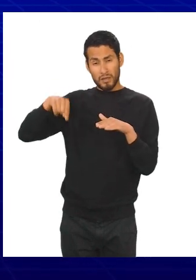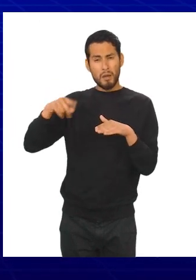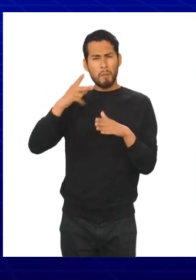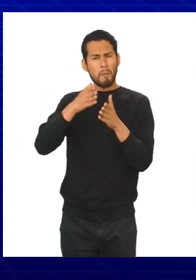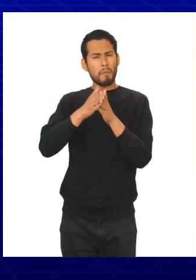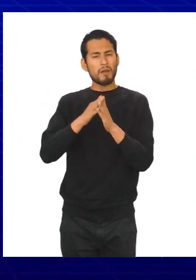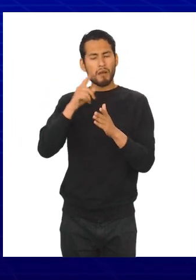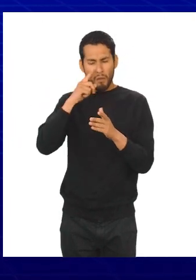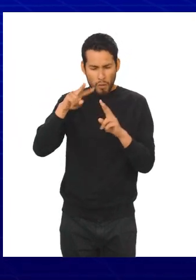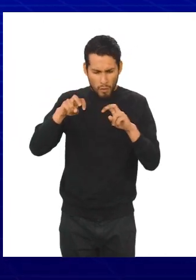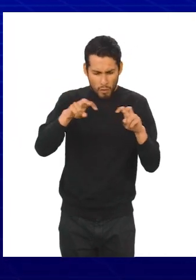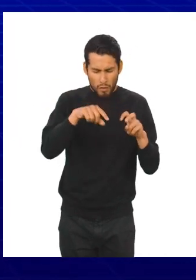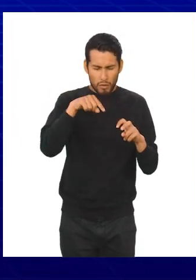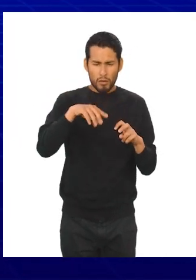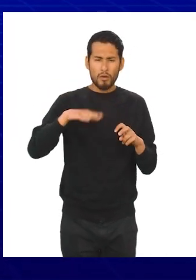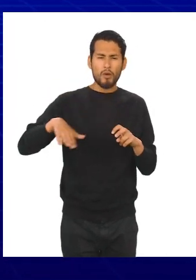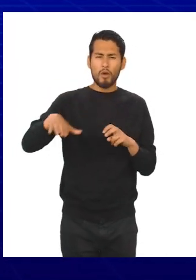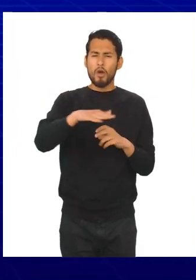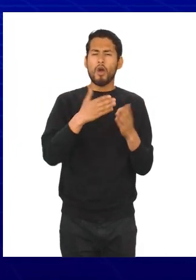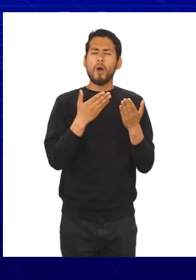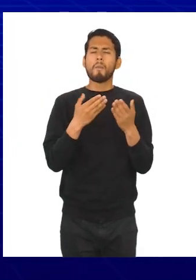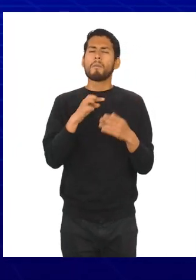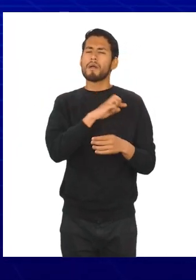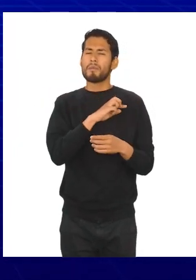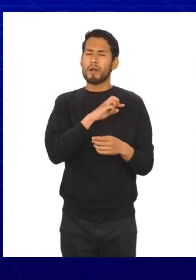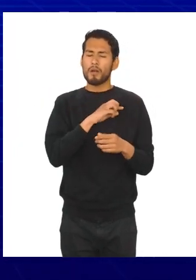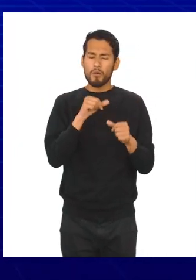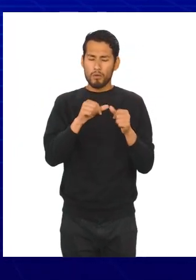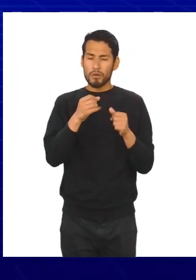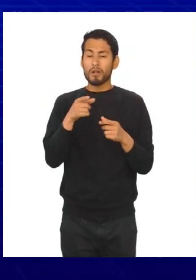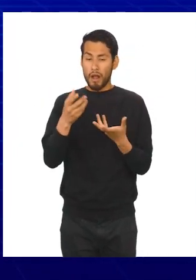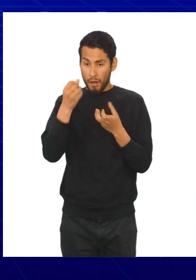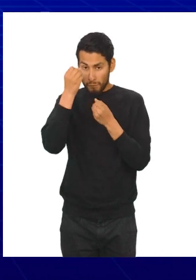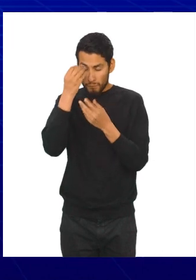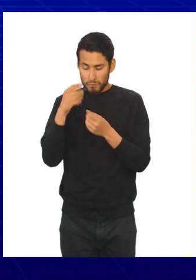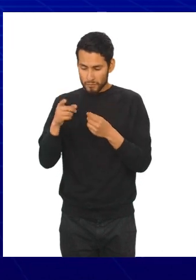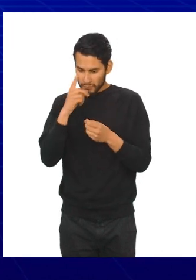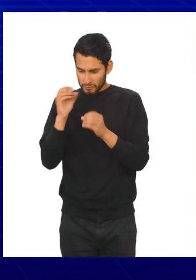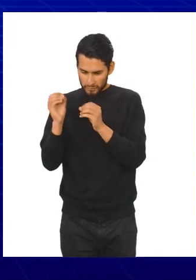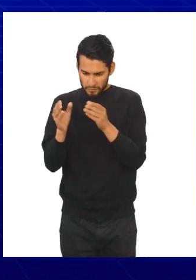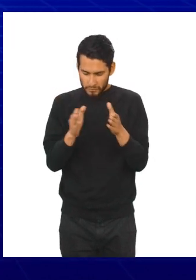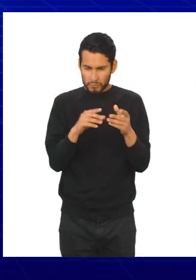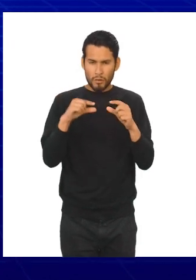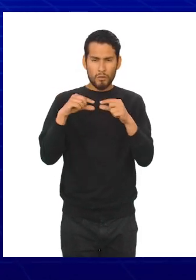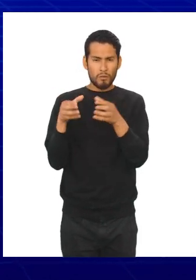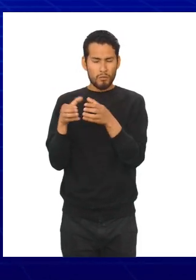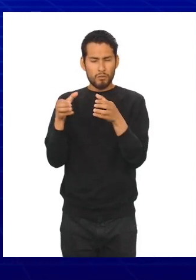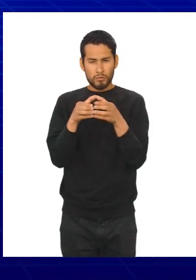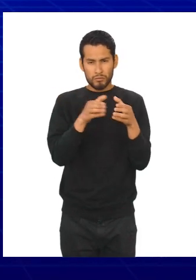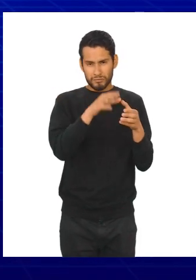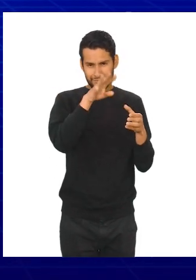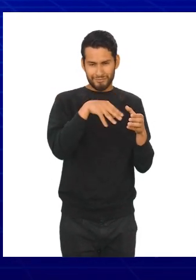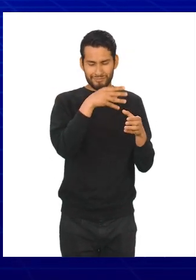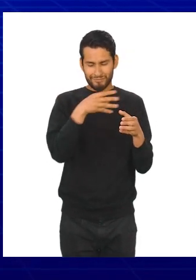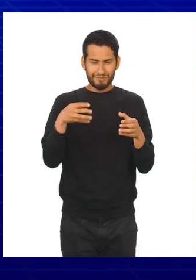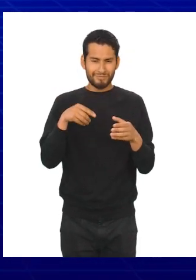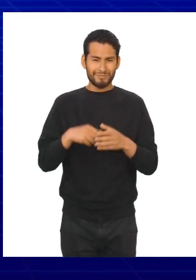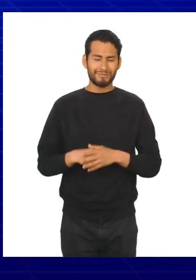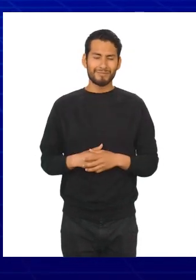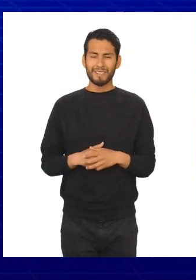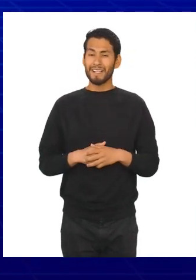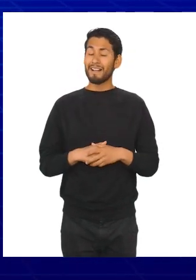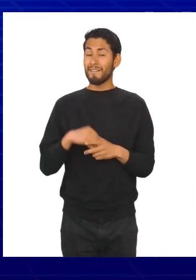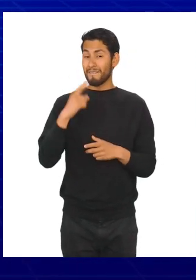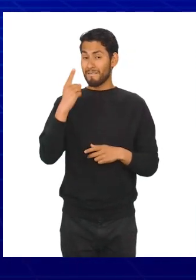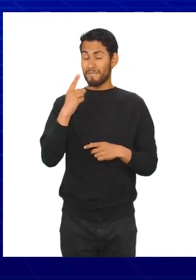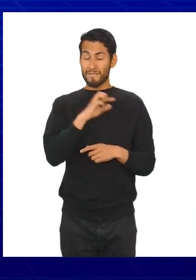de niños en cada uno de los grados escolares de una primaria, por lo que se recolectan los datos, se organizan y agrupan en una tabla de